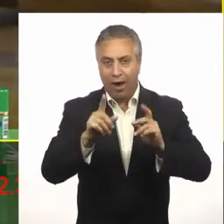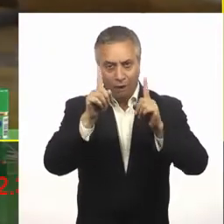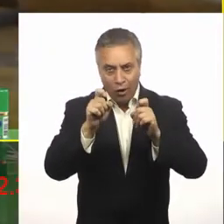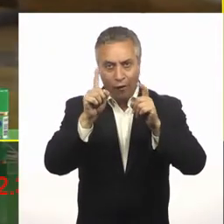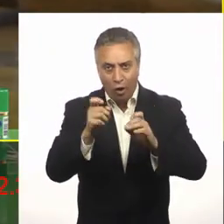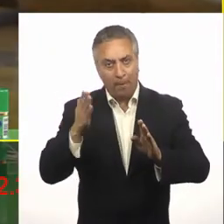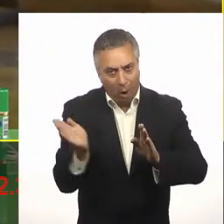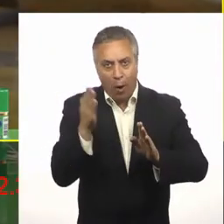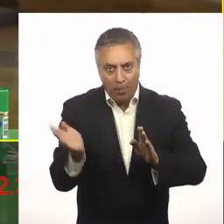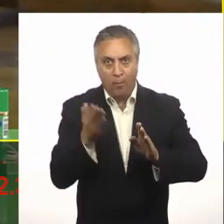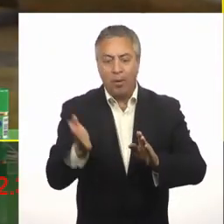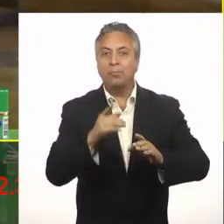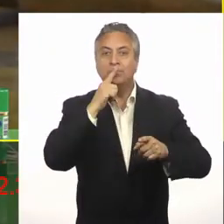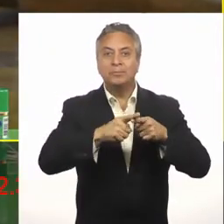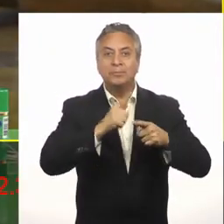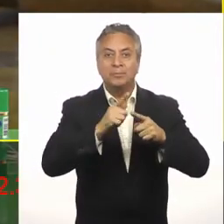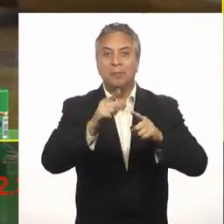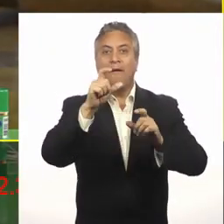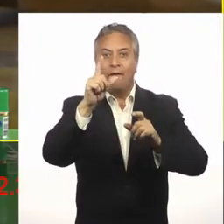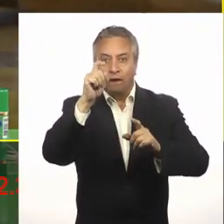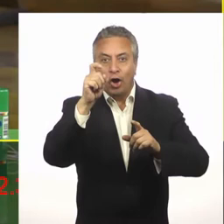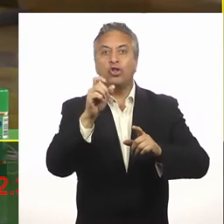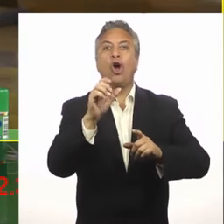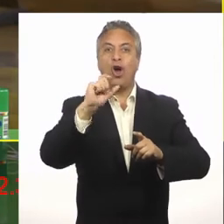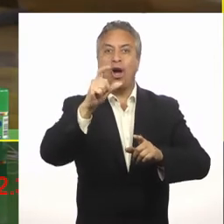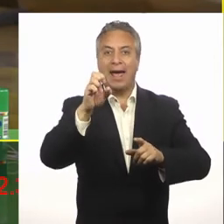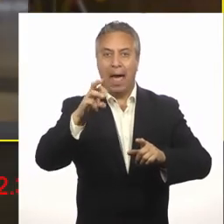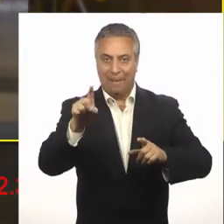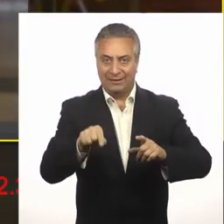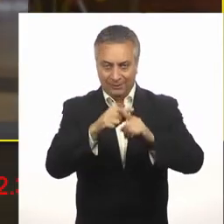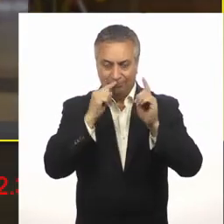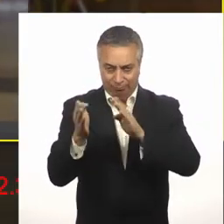llamadas fotogramas. Esta es una imagen a 24 fotogramas por segundo.